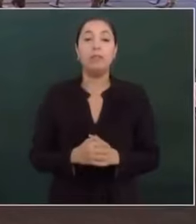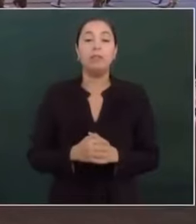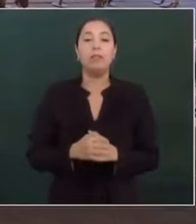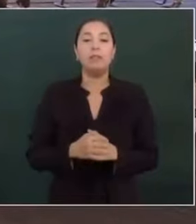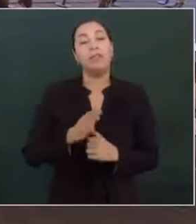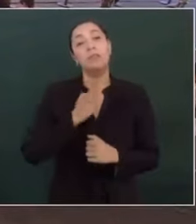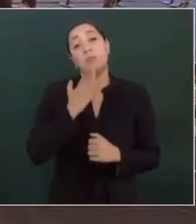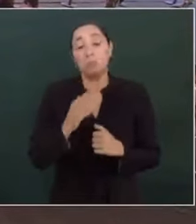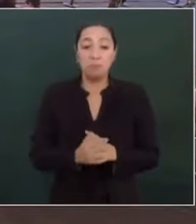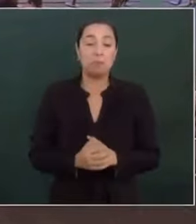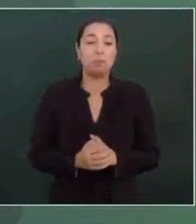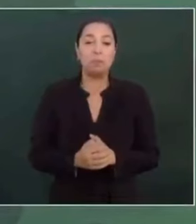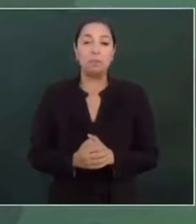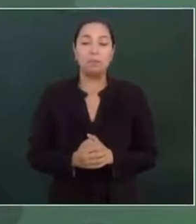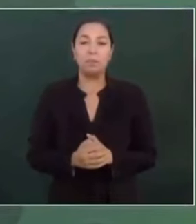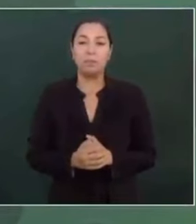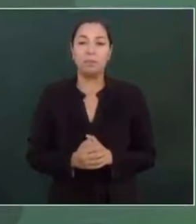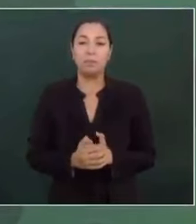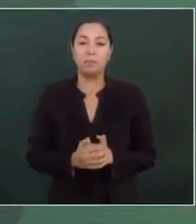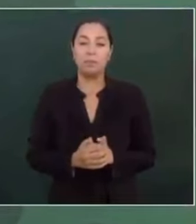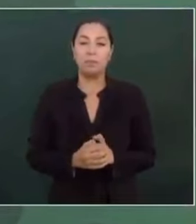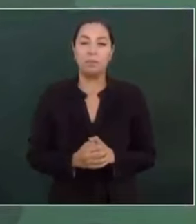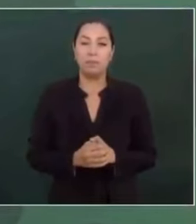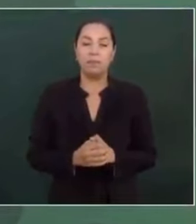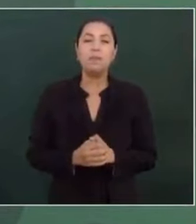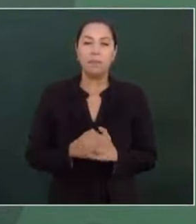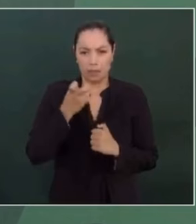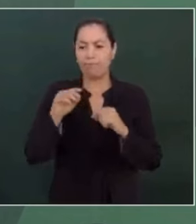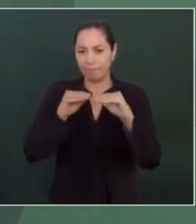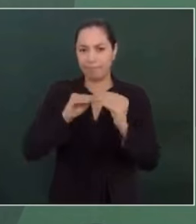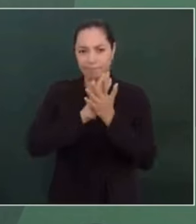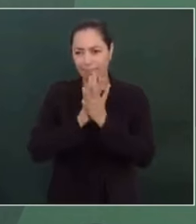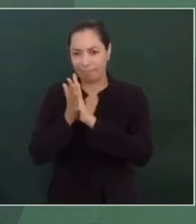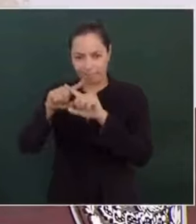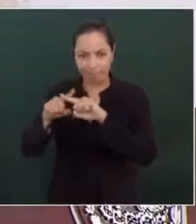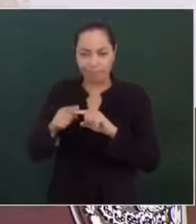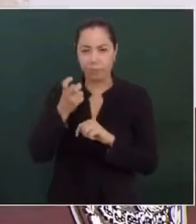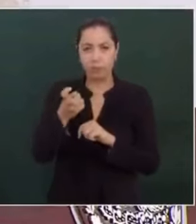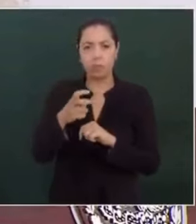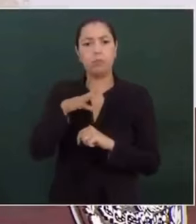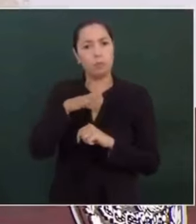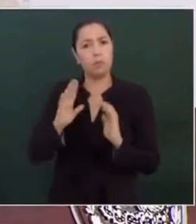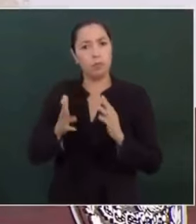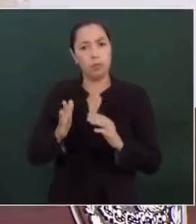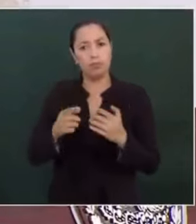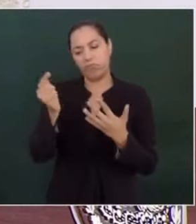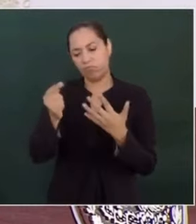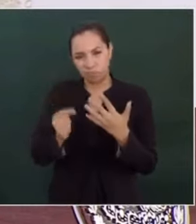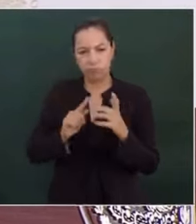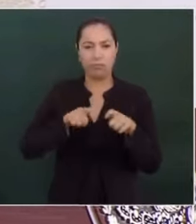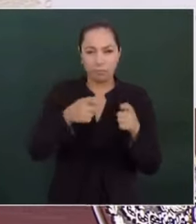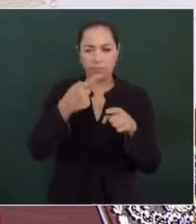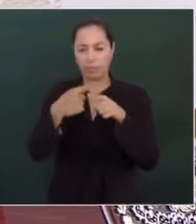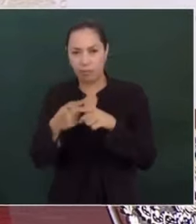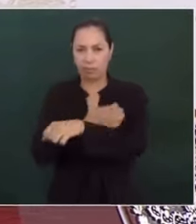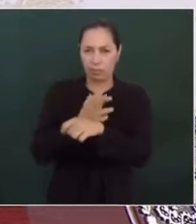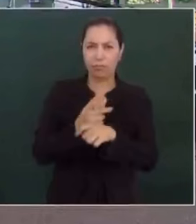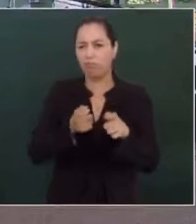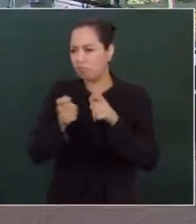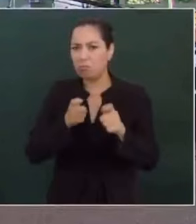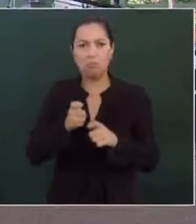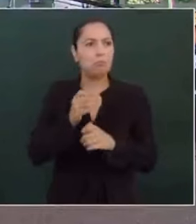ya en ese movimiento de transformación ya están saliendo los coordinadores, todo muy bien.